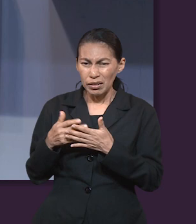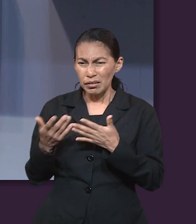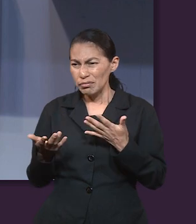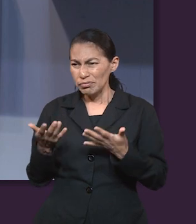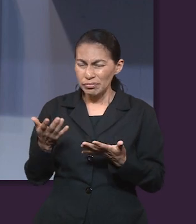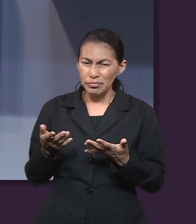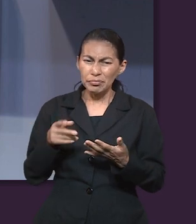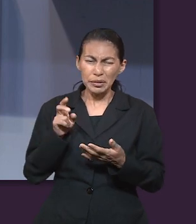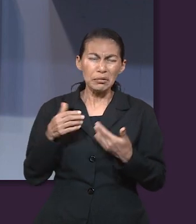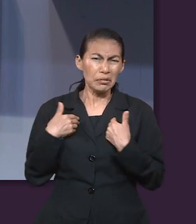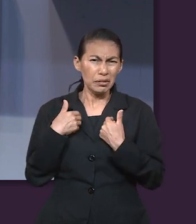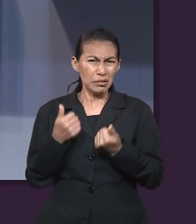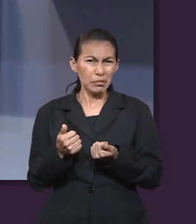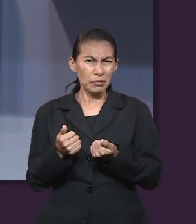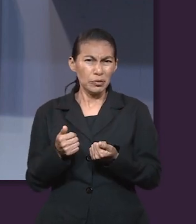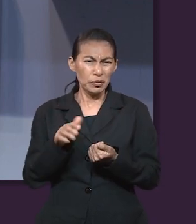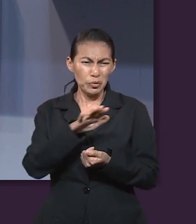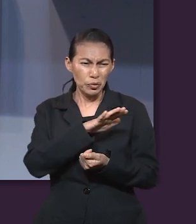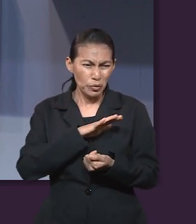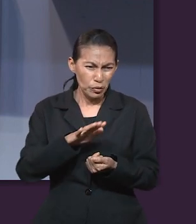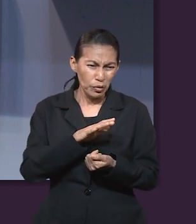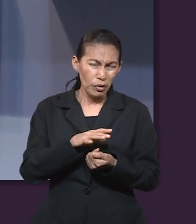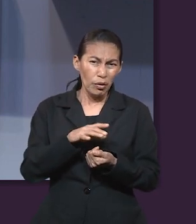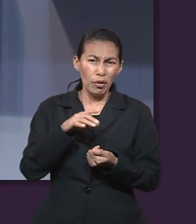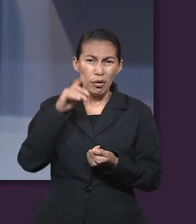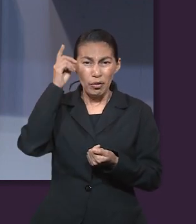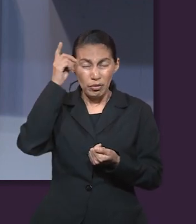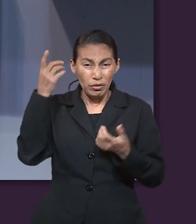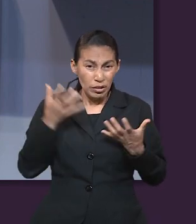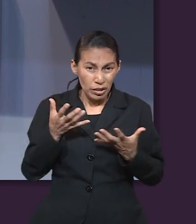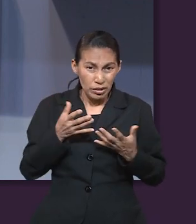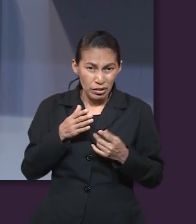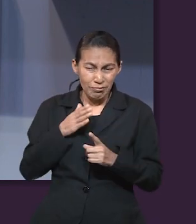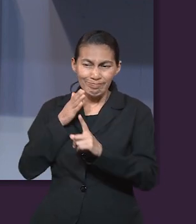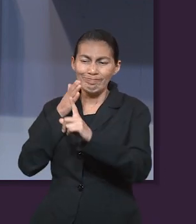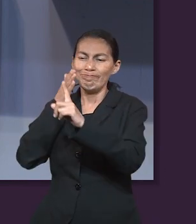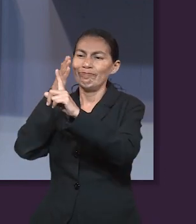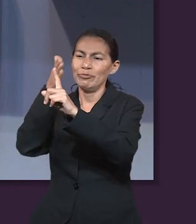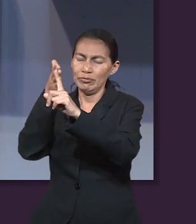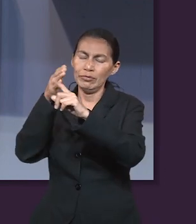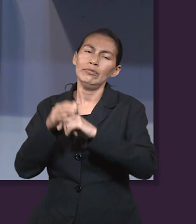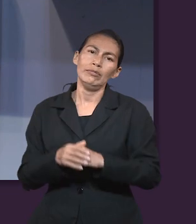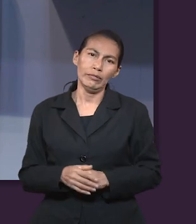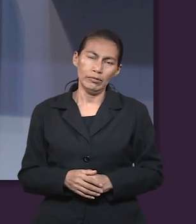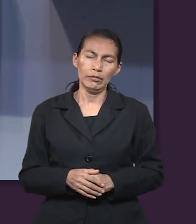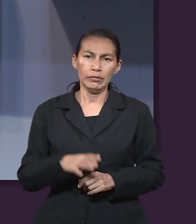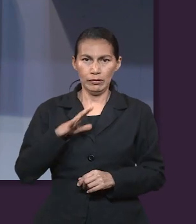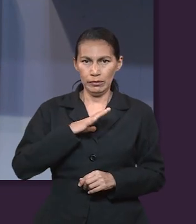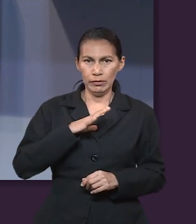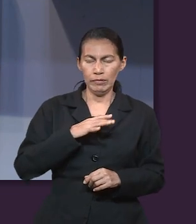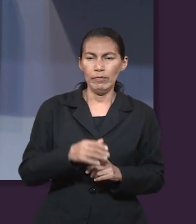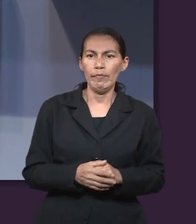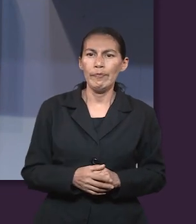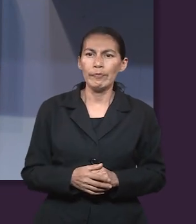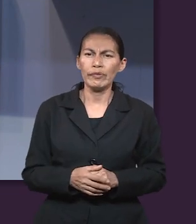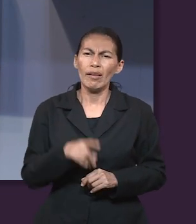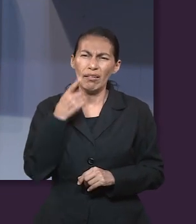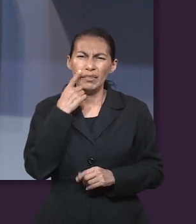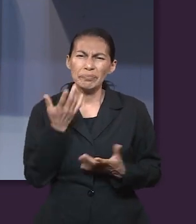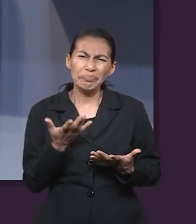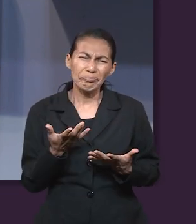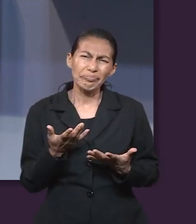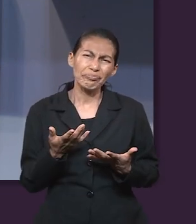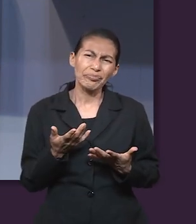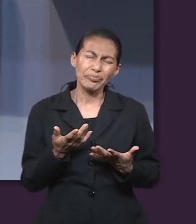Lo que hemos estudiado hasta ahora, de que los caminos de Dios tienen un propósito. Y creo que esto puede ser un buen ejemplo de eso.